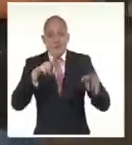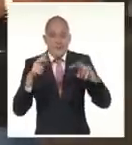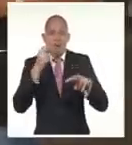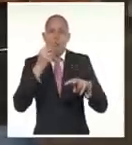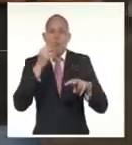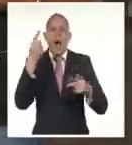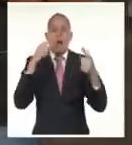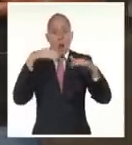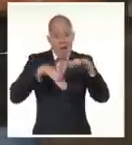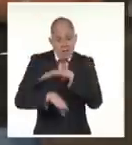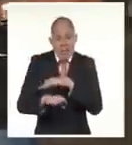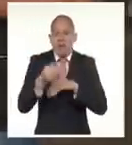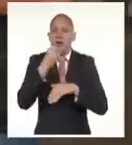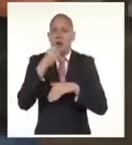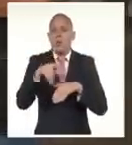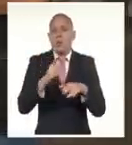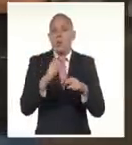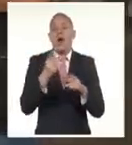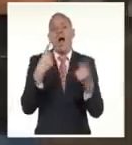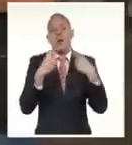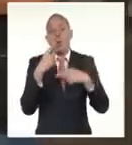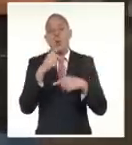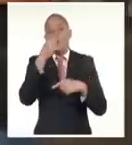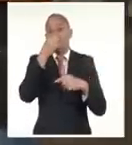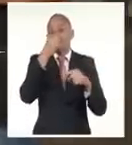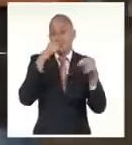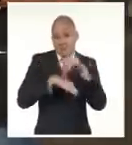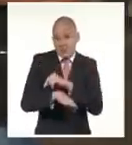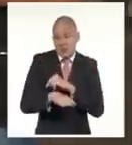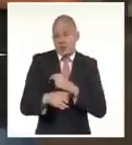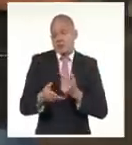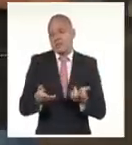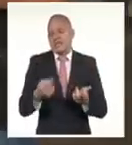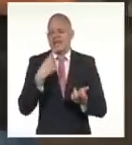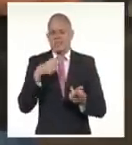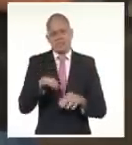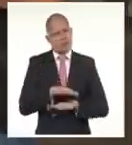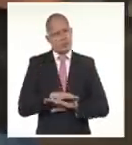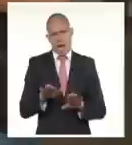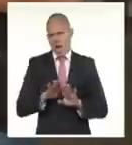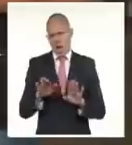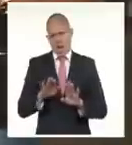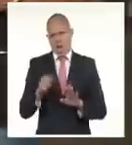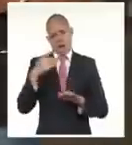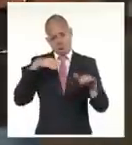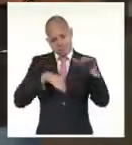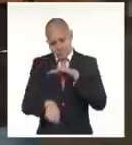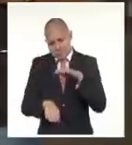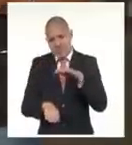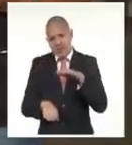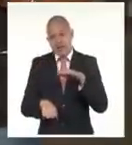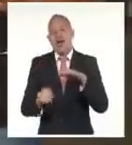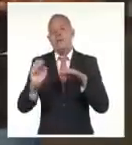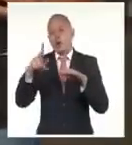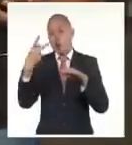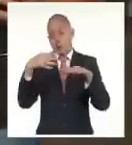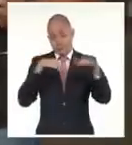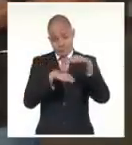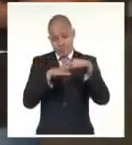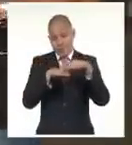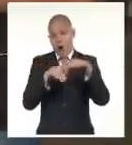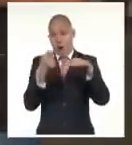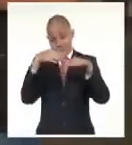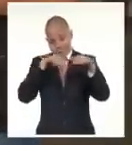sótano, en el subsótano. Ya nos decían que en el subsótano ya fue explorado y que ciertamente no había sido localizado ningún